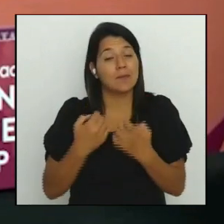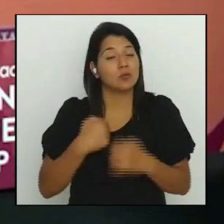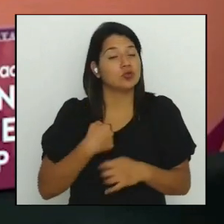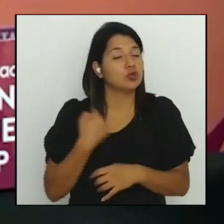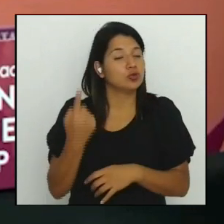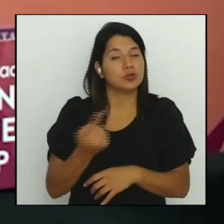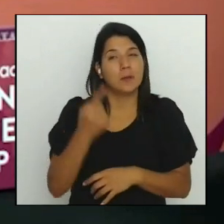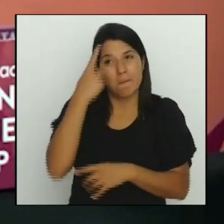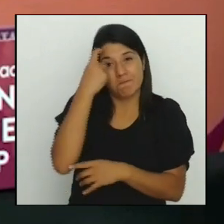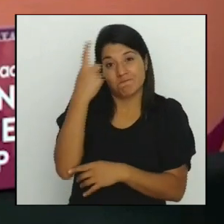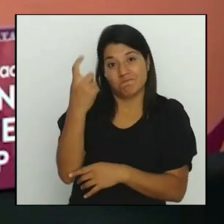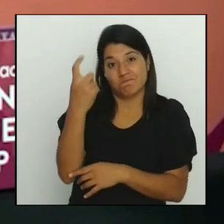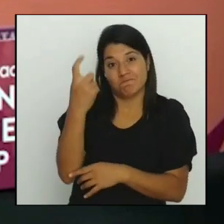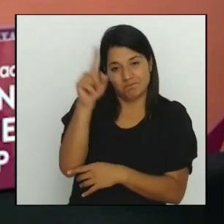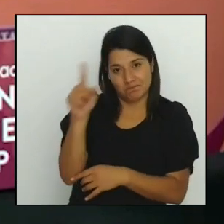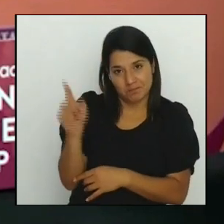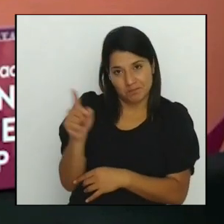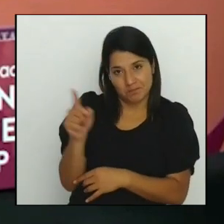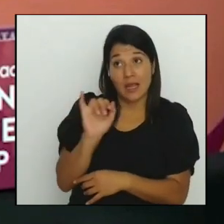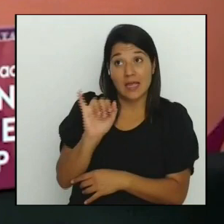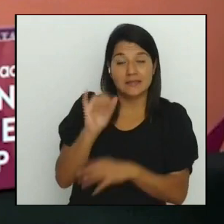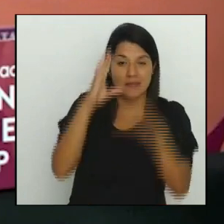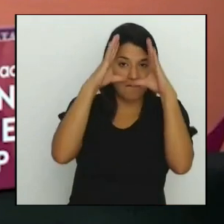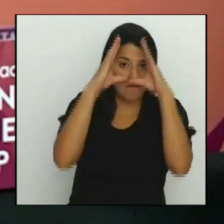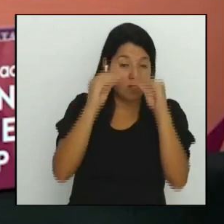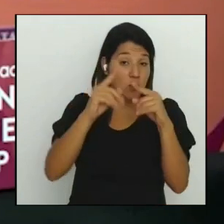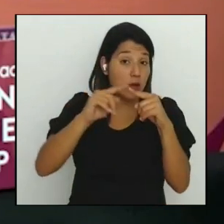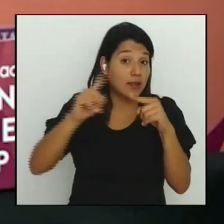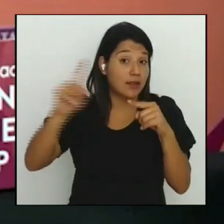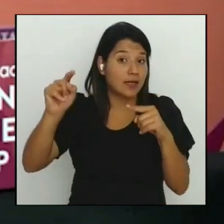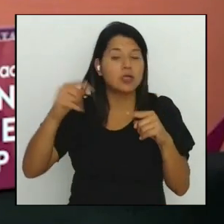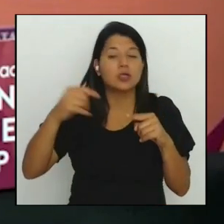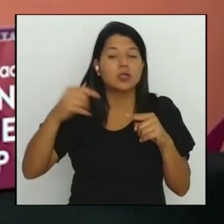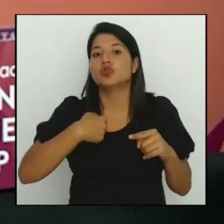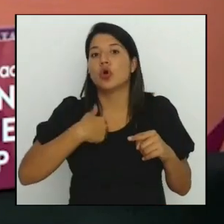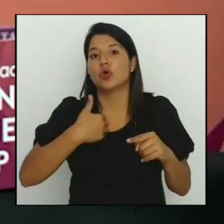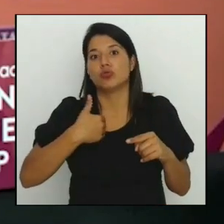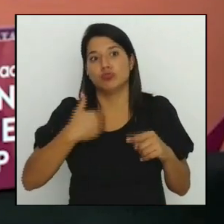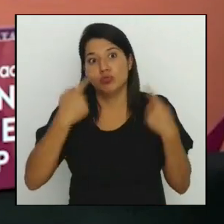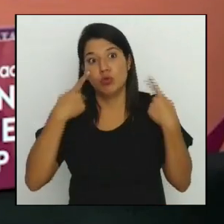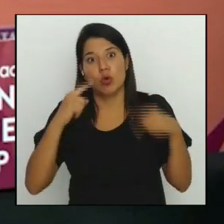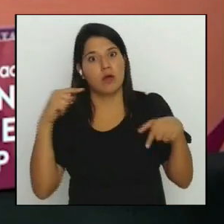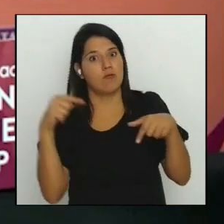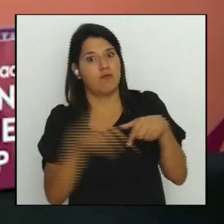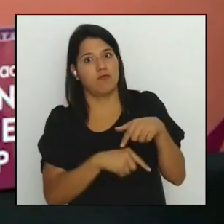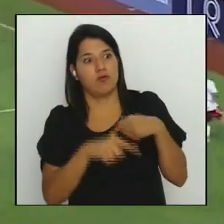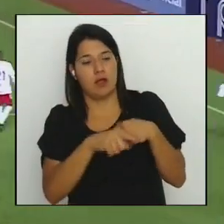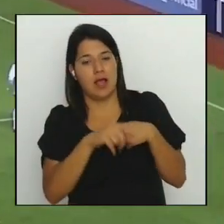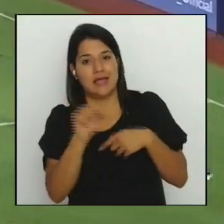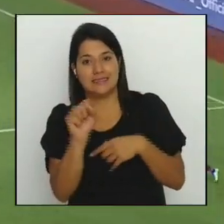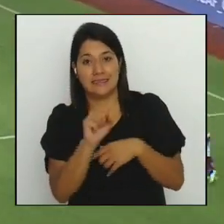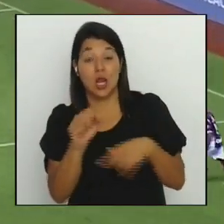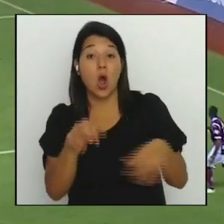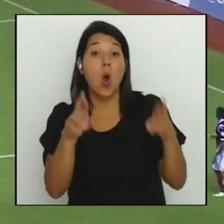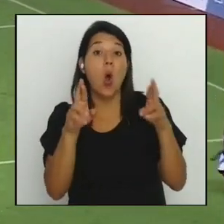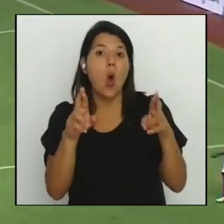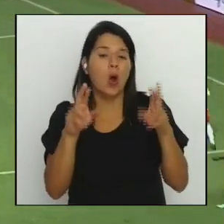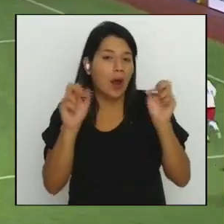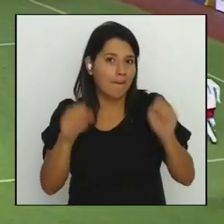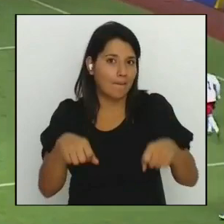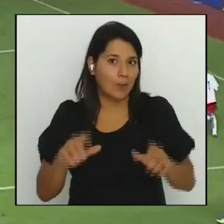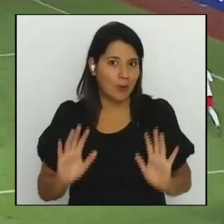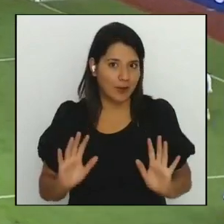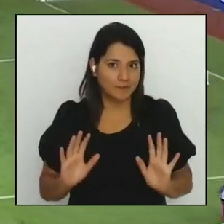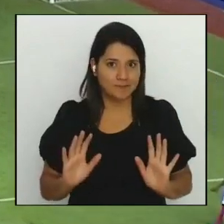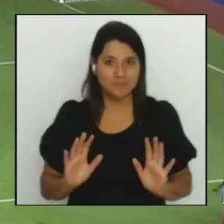son estadísticas a mí me tocó hacer los goles a Estelí y ojalá podamos hacerlas crecer por otro lado el